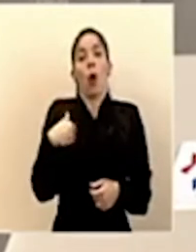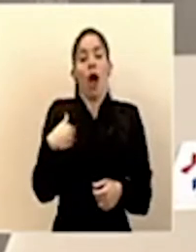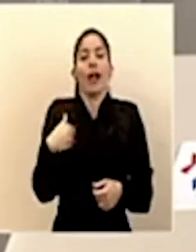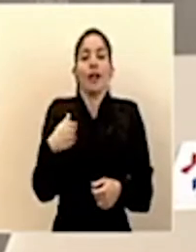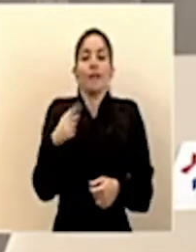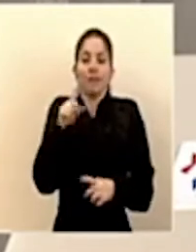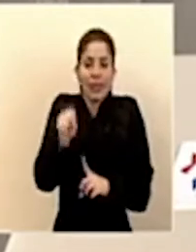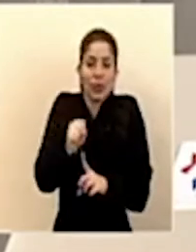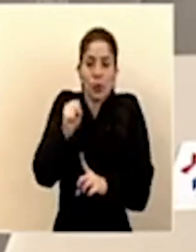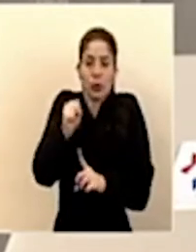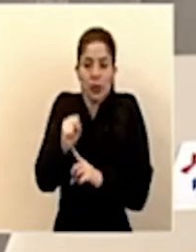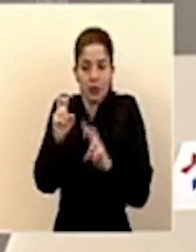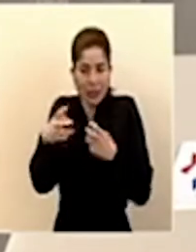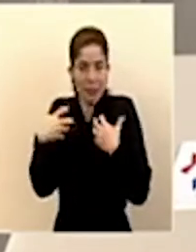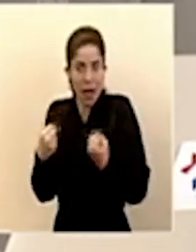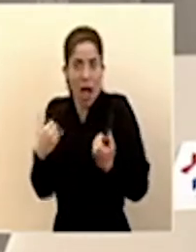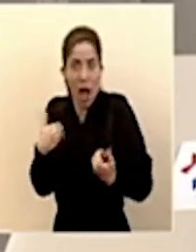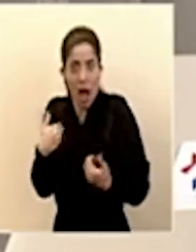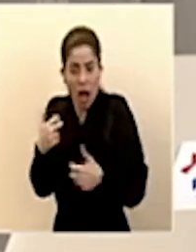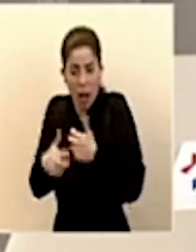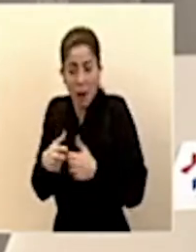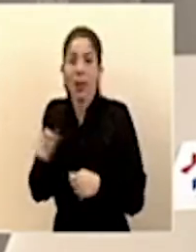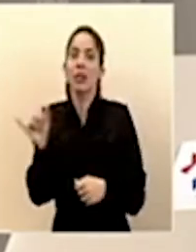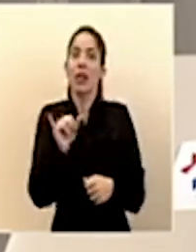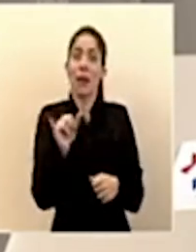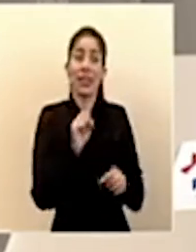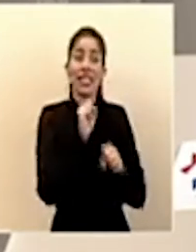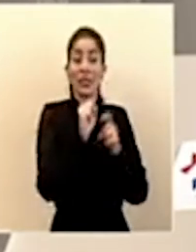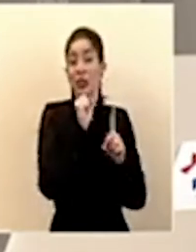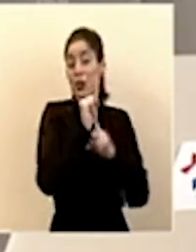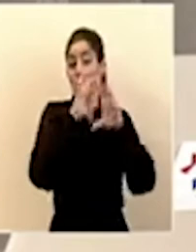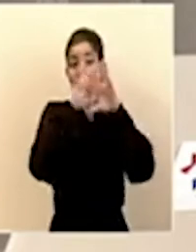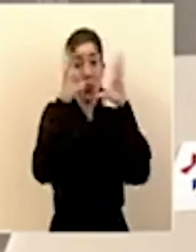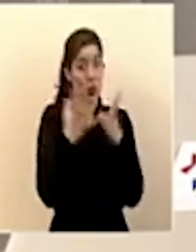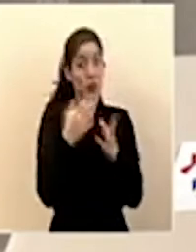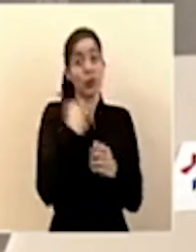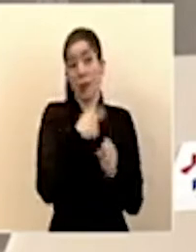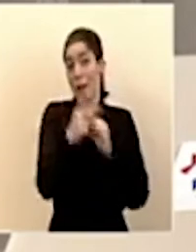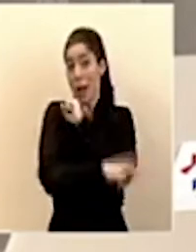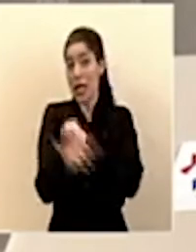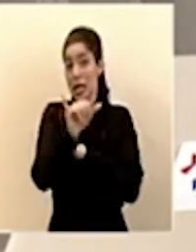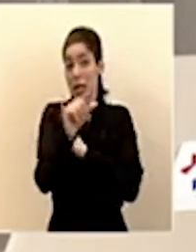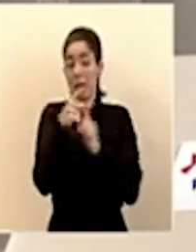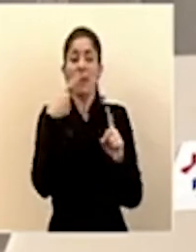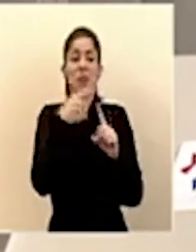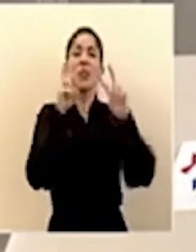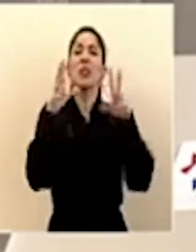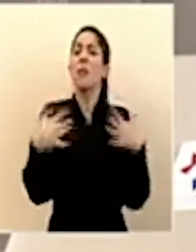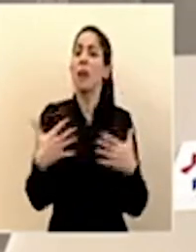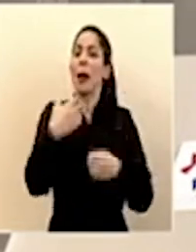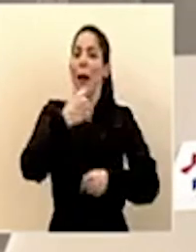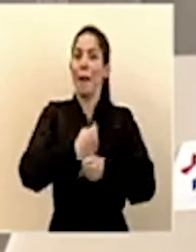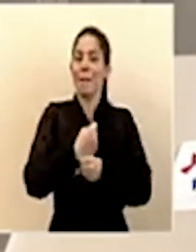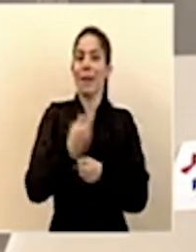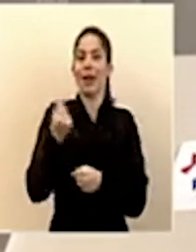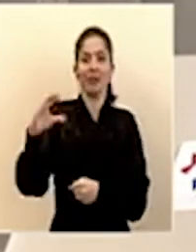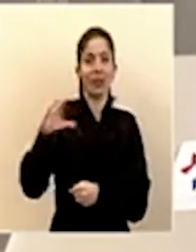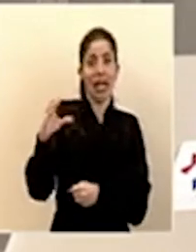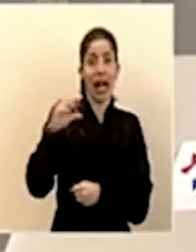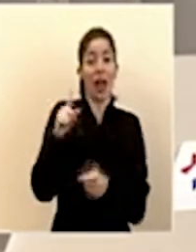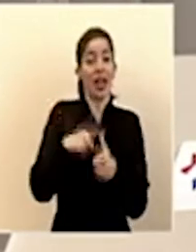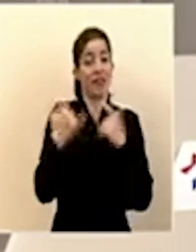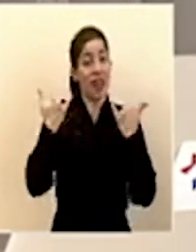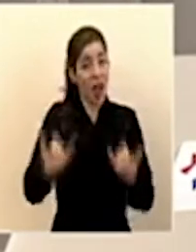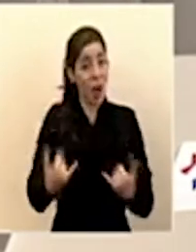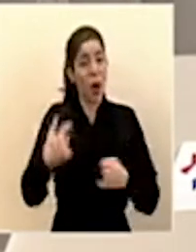en materia de salud, hay una situación mundial y en nuestro país en materia del empleo y los ingresos. Y es un momento para que